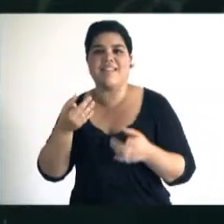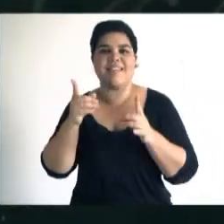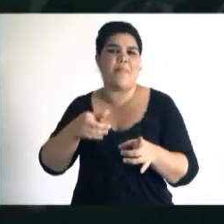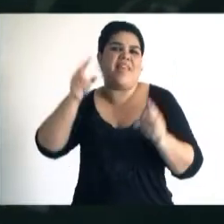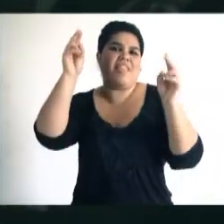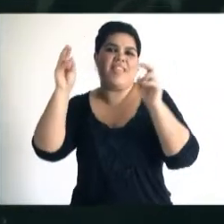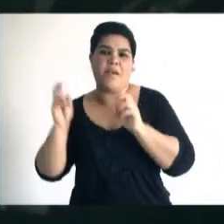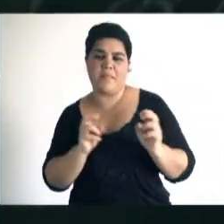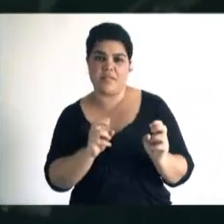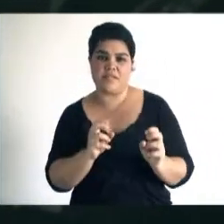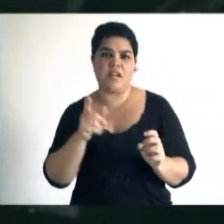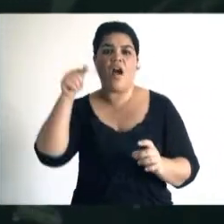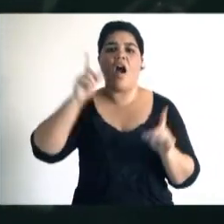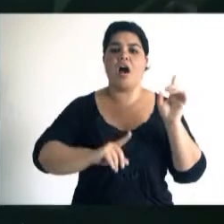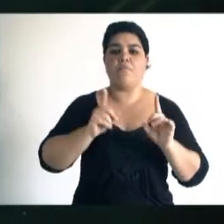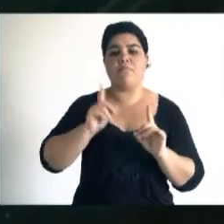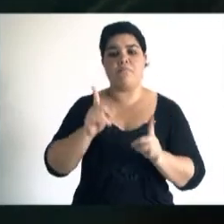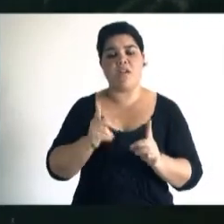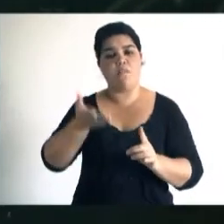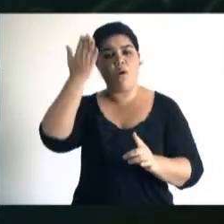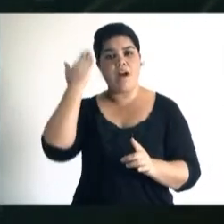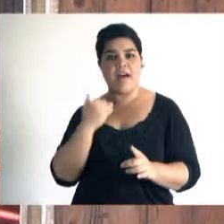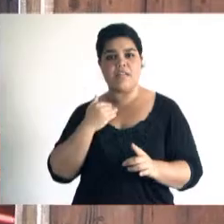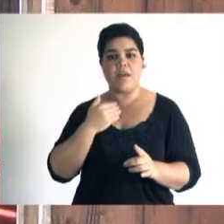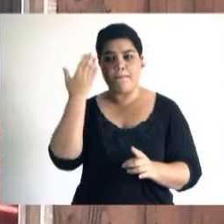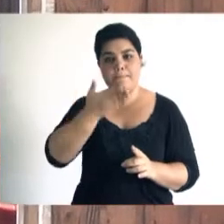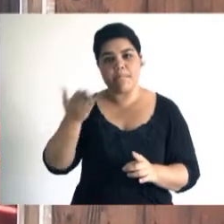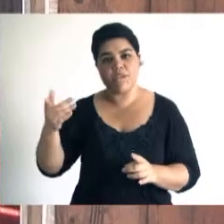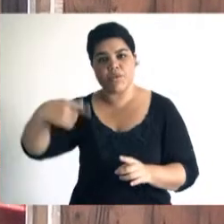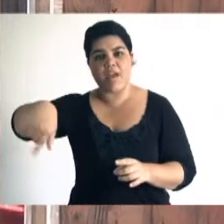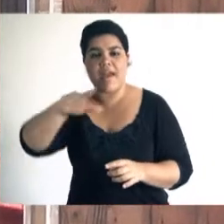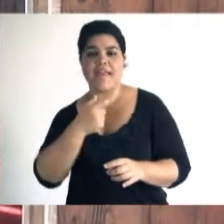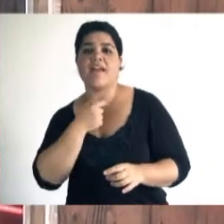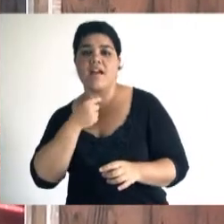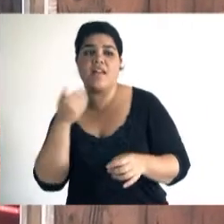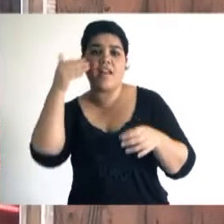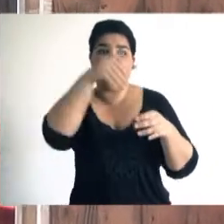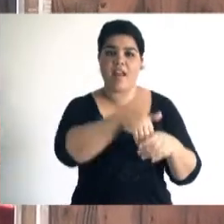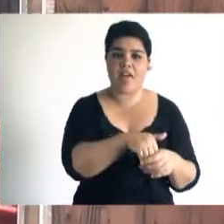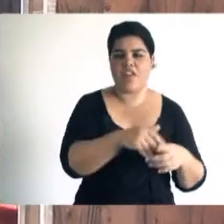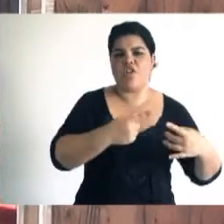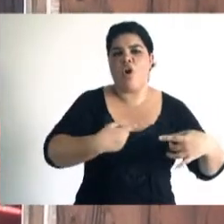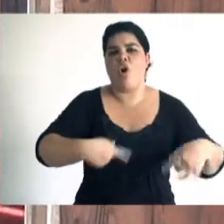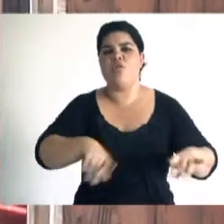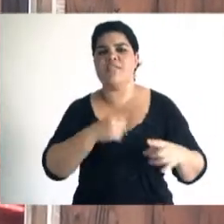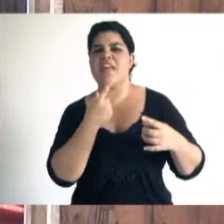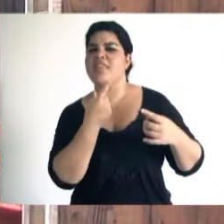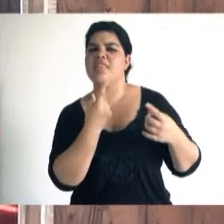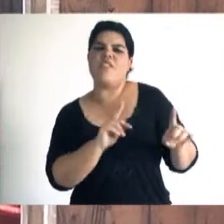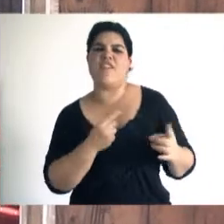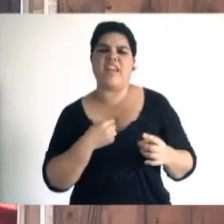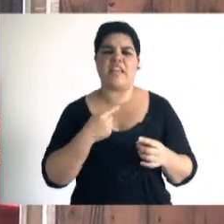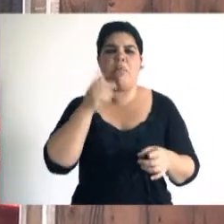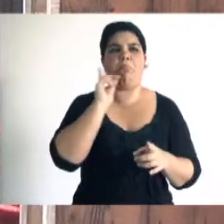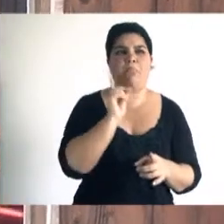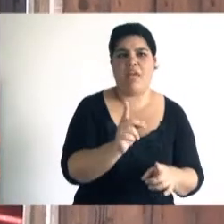taller, tanto ahora como en otras ocasiones, está destinado a todo el que quiera involucrarse de una manera distinta con producciones radiales, a